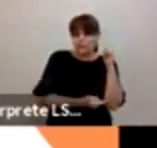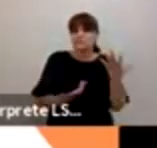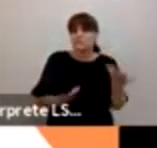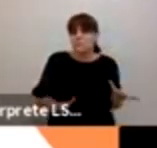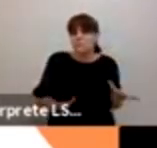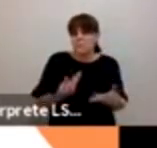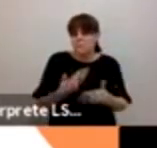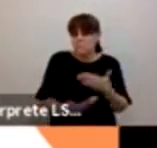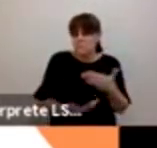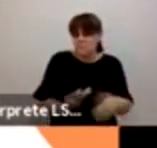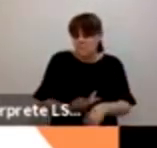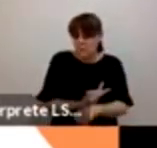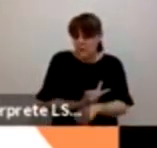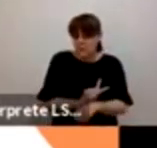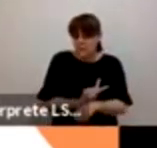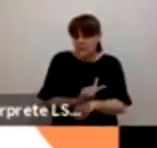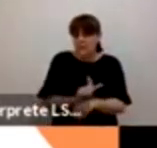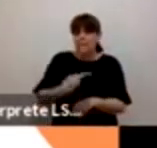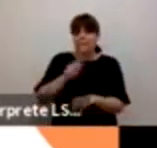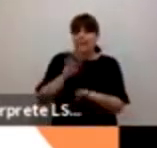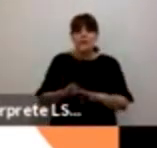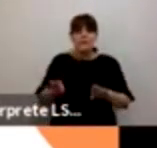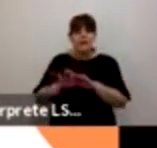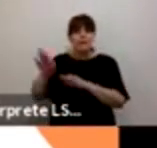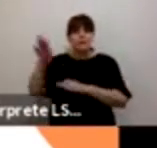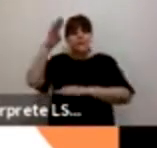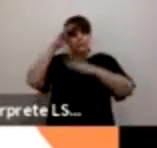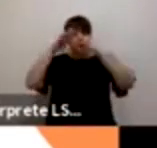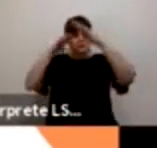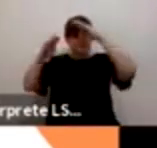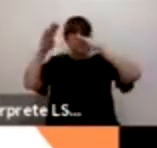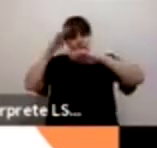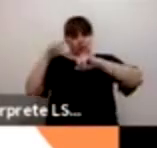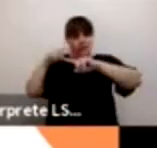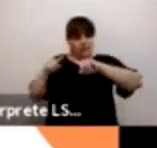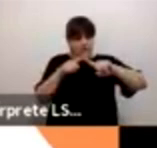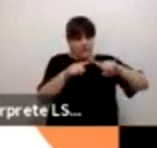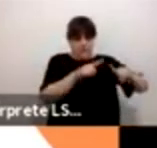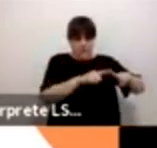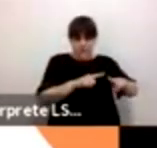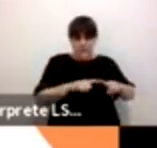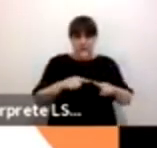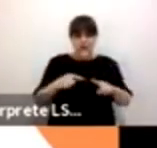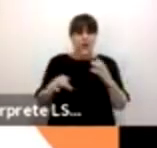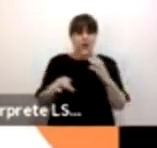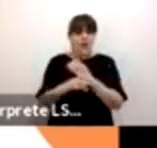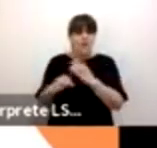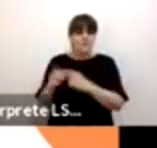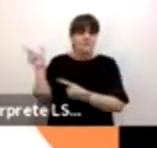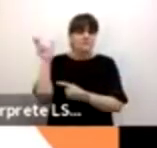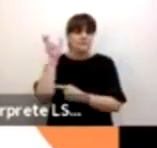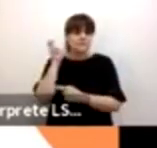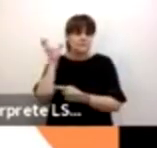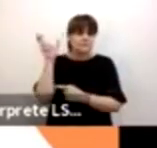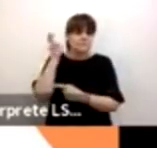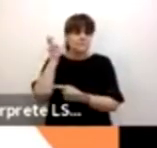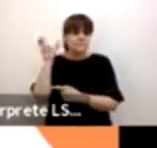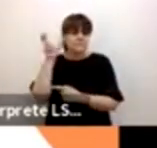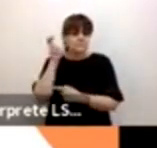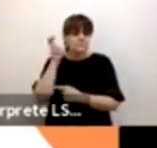jóvenes, pero cuestionando todos los discursos que subyacen la manera en que nos relacionamos. Entonces, llámense